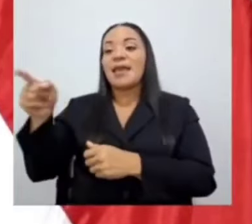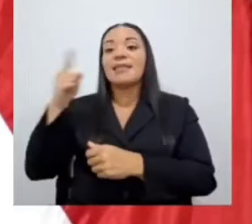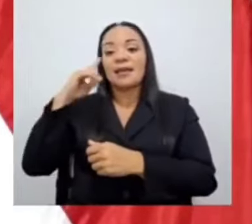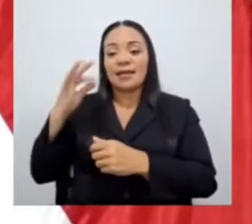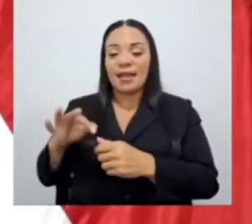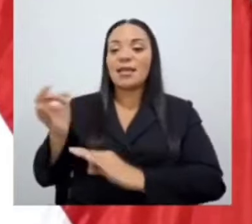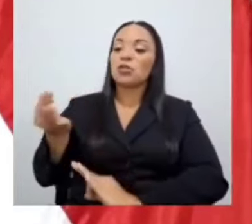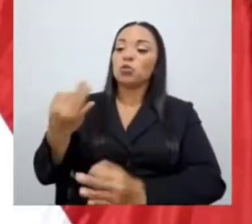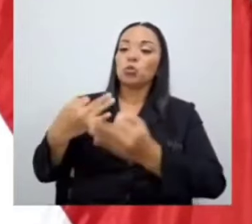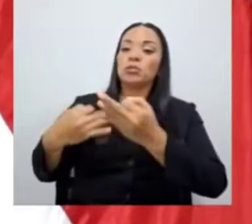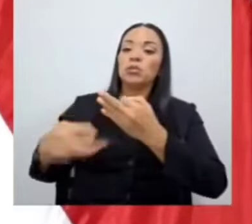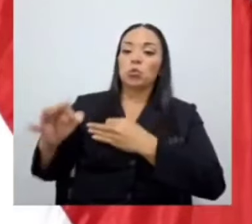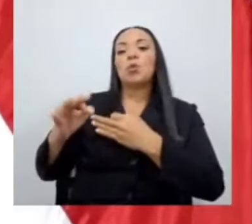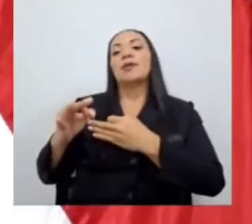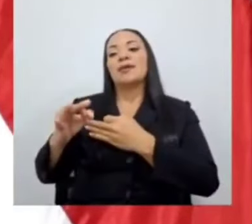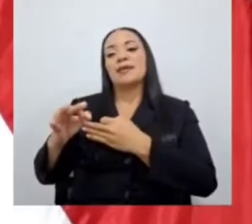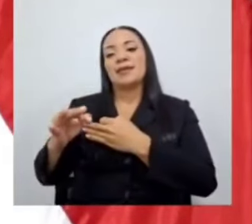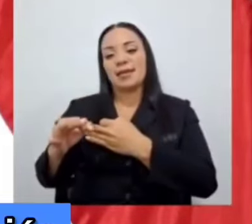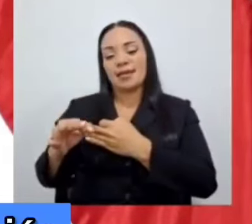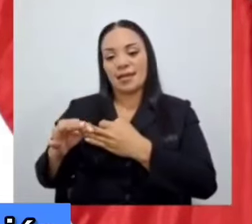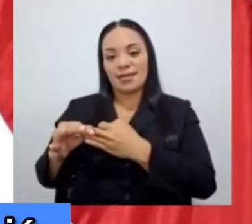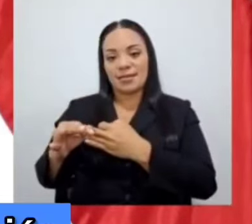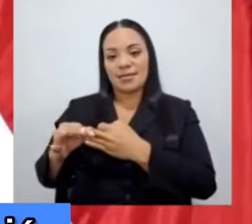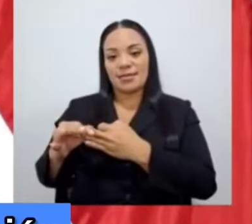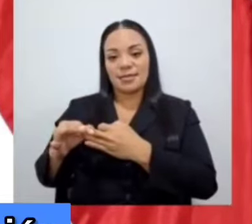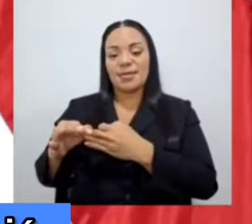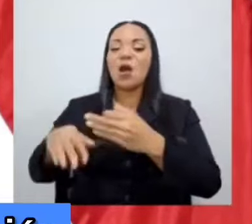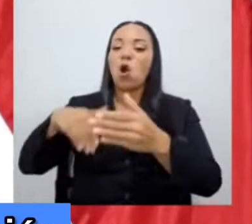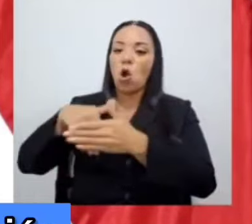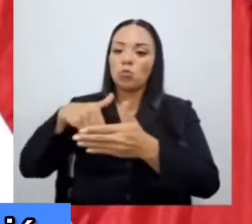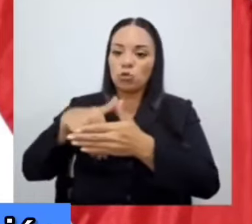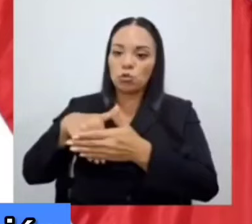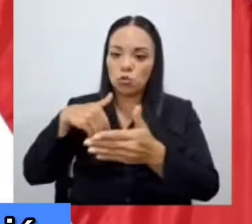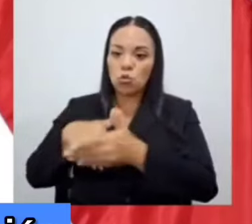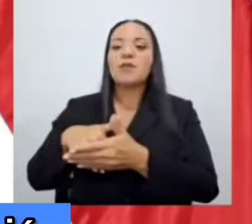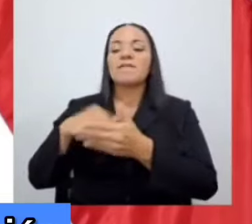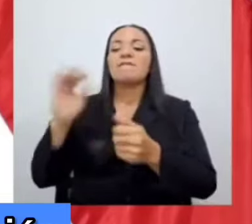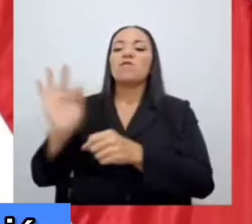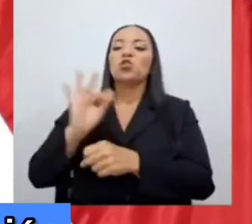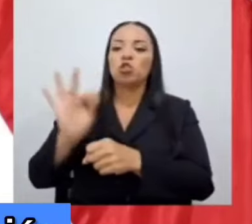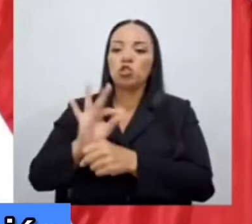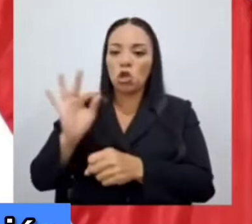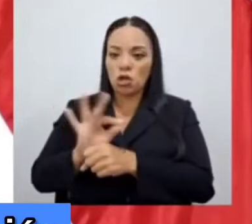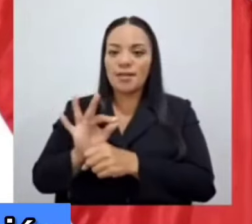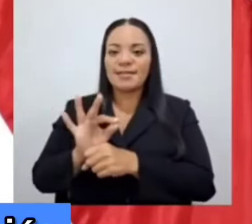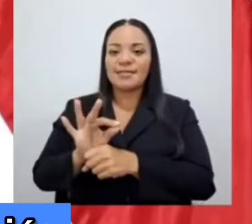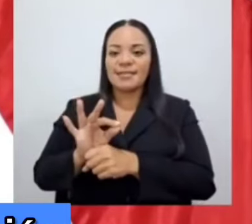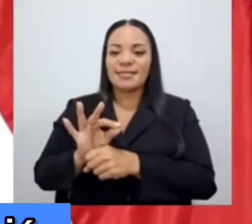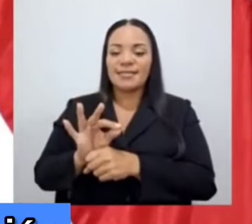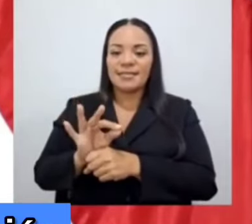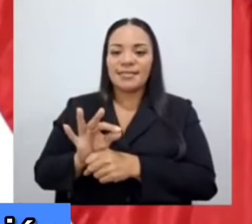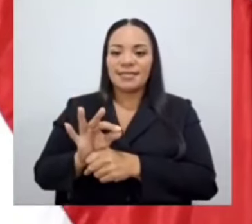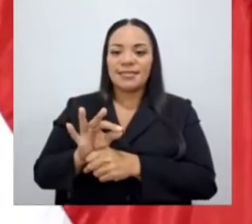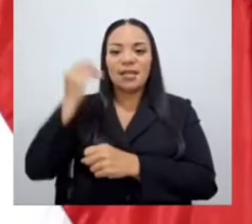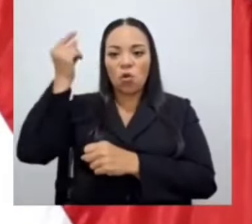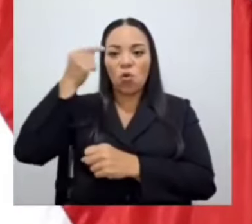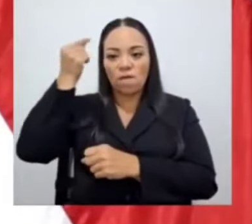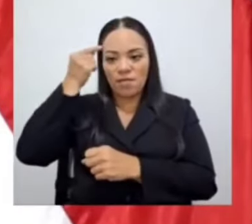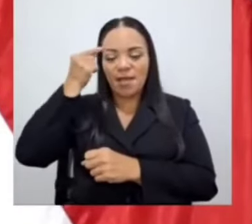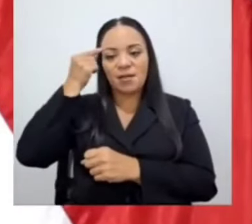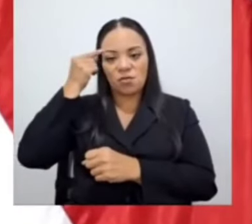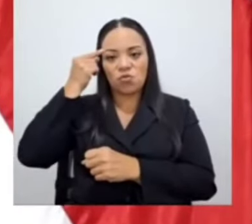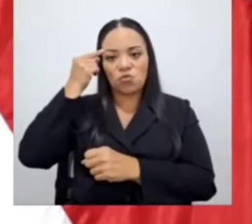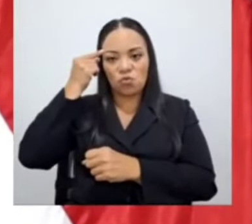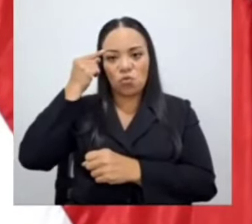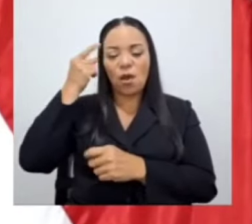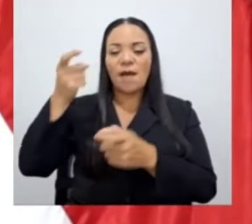reemplazar y obstruir las funciones de la administración activa, es